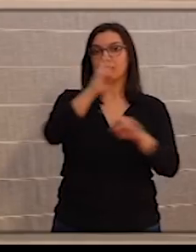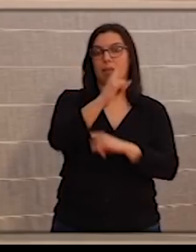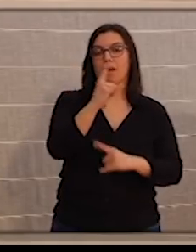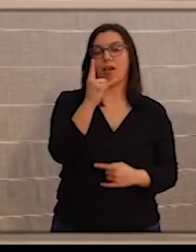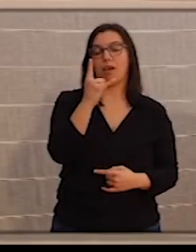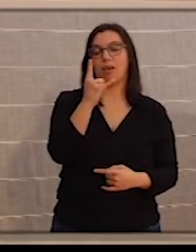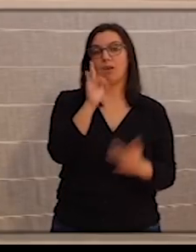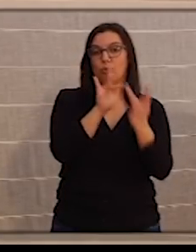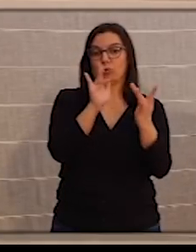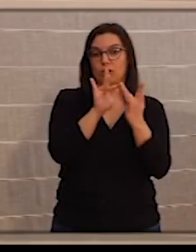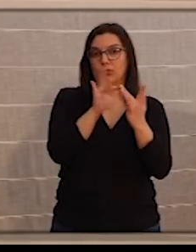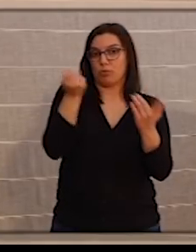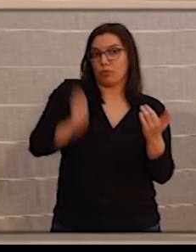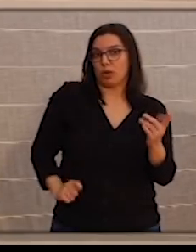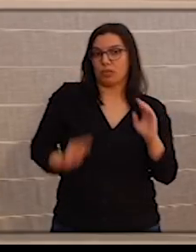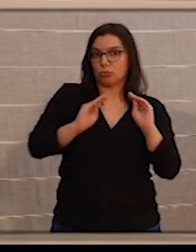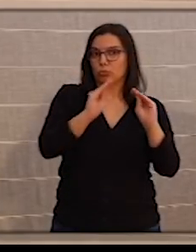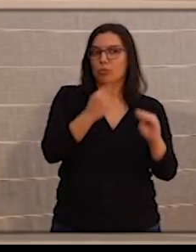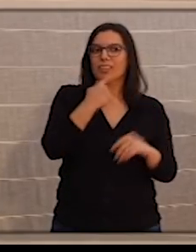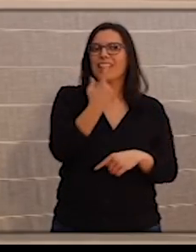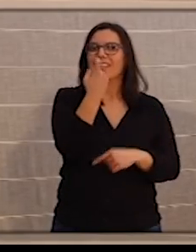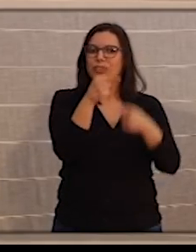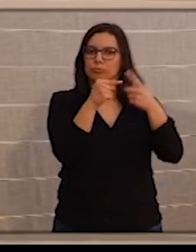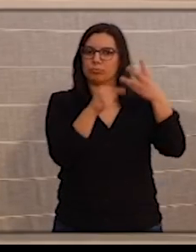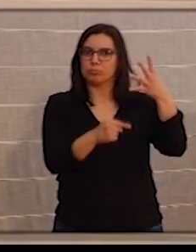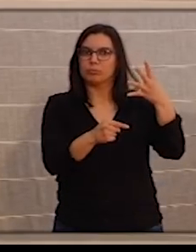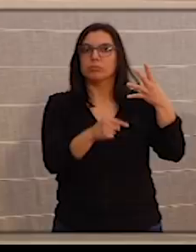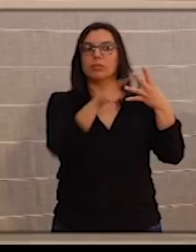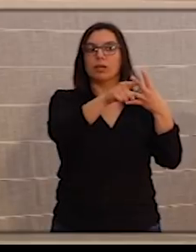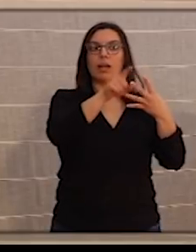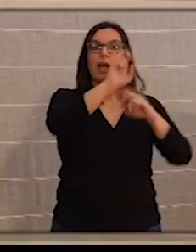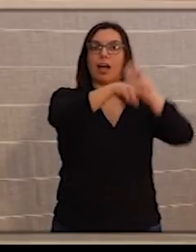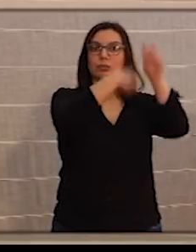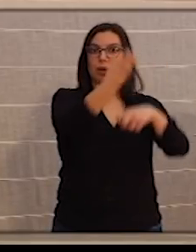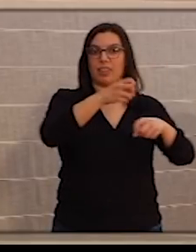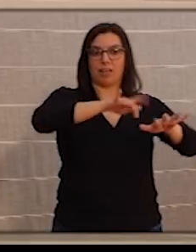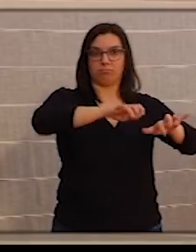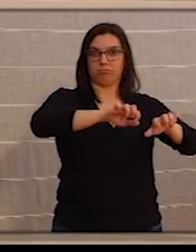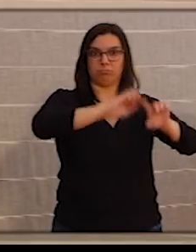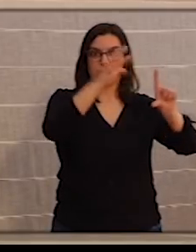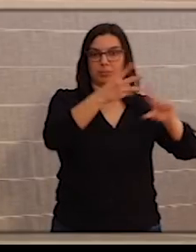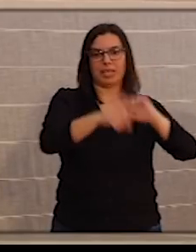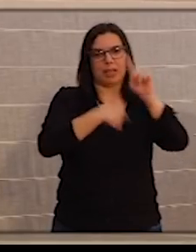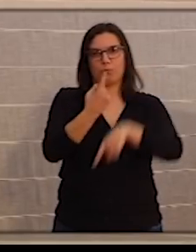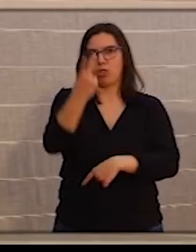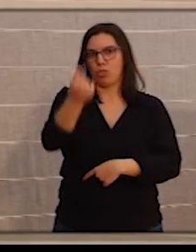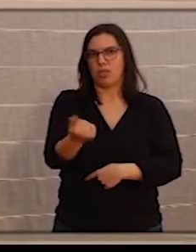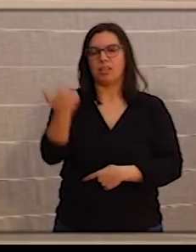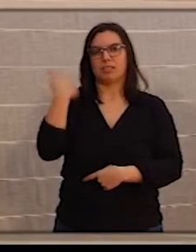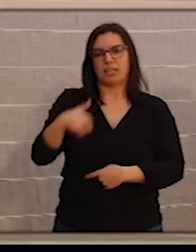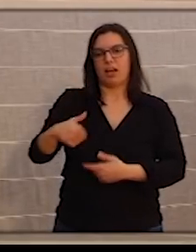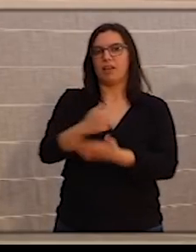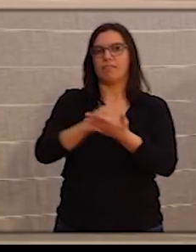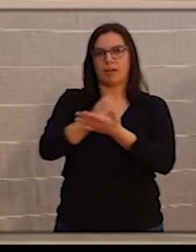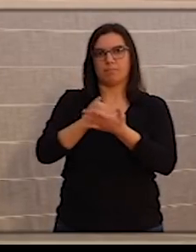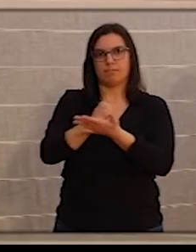contacta con sus profesionales, dice lo que necesita, se actualiza automáticamente y, a las 48 horas, las